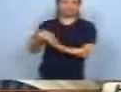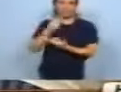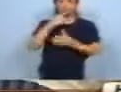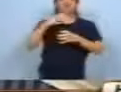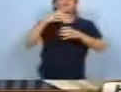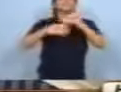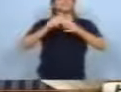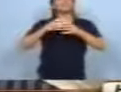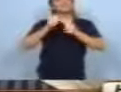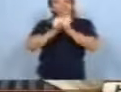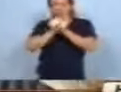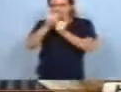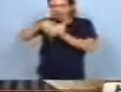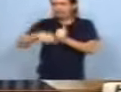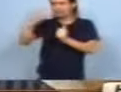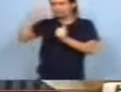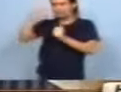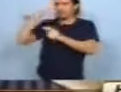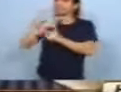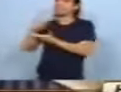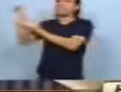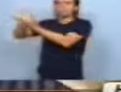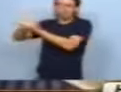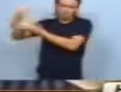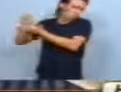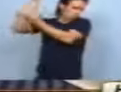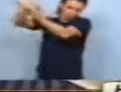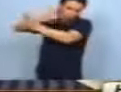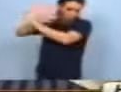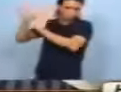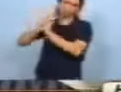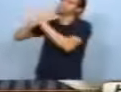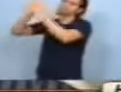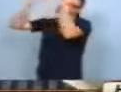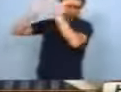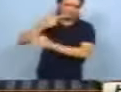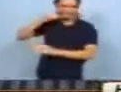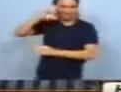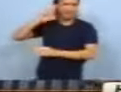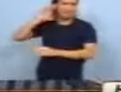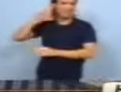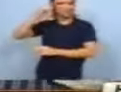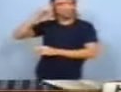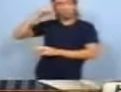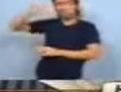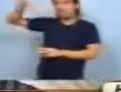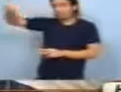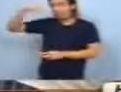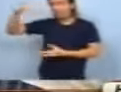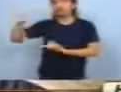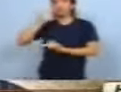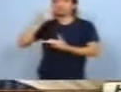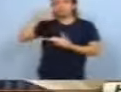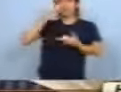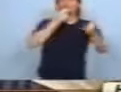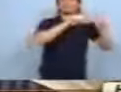fábricas esas, si nosotros poníamos esas fábricas, que él quiere, que la va a poner seguramente en algún lugar, si puede, no sé. Si nosotros poníamos una fábrica de esas, teníamos que empezar a